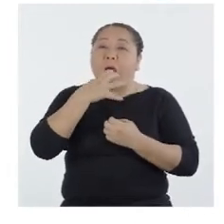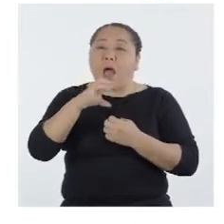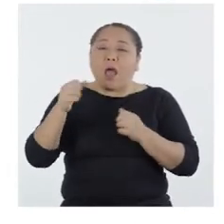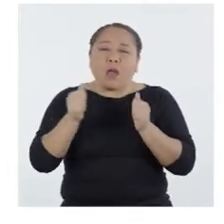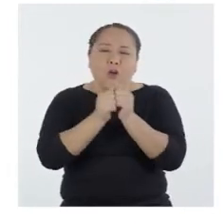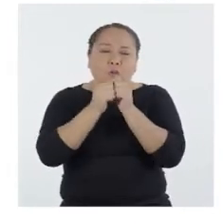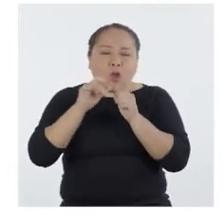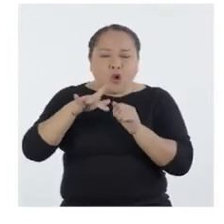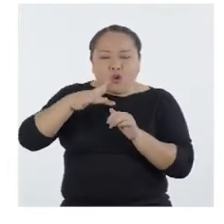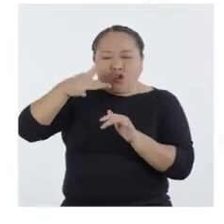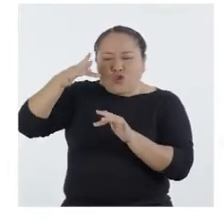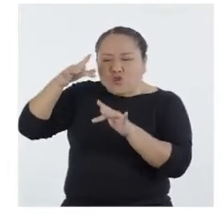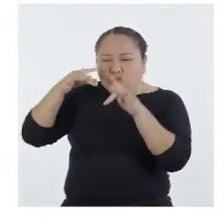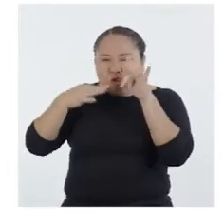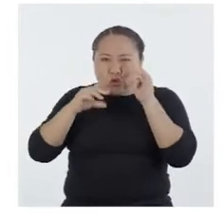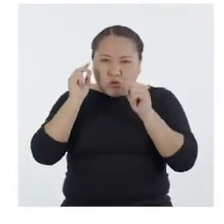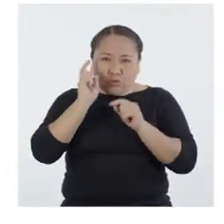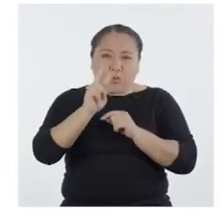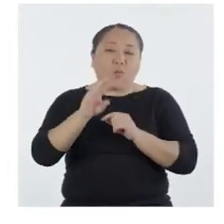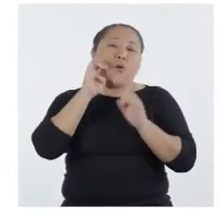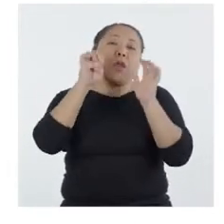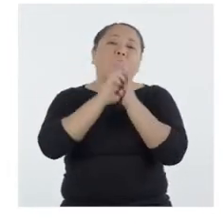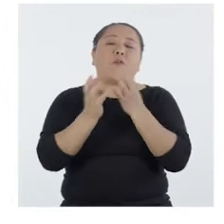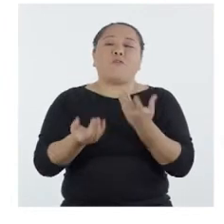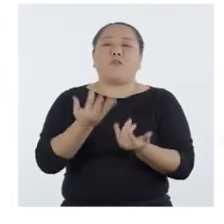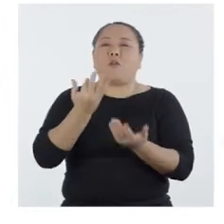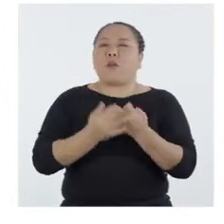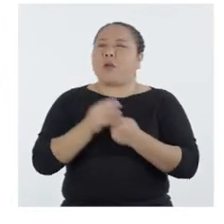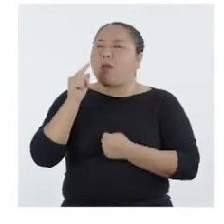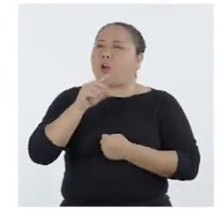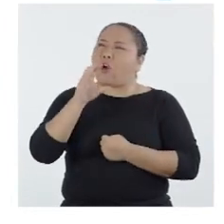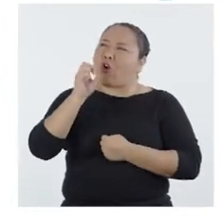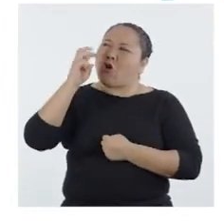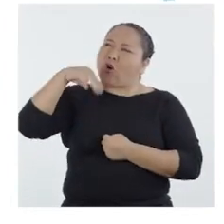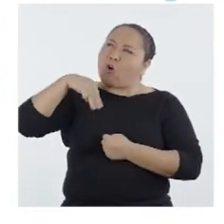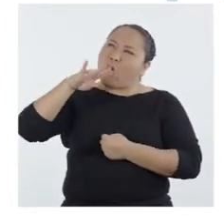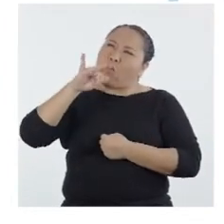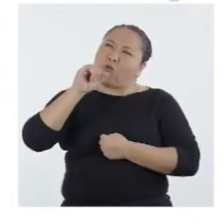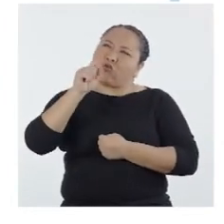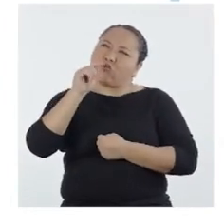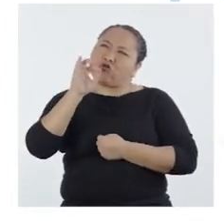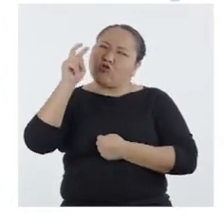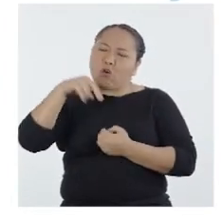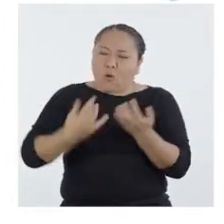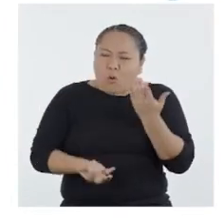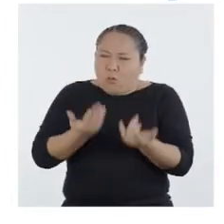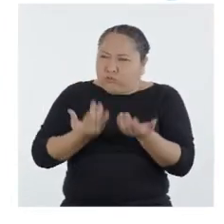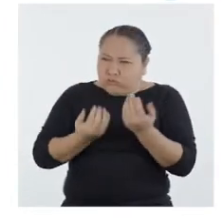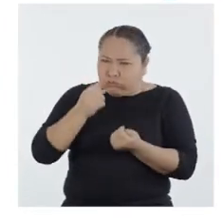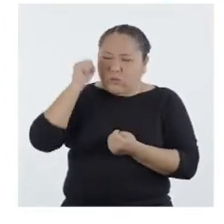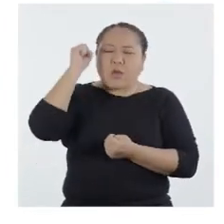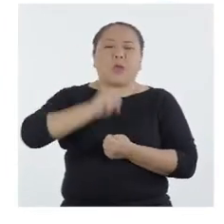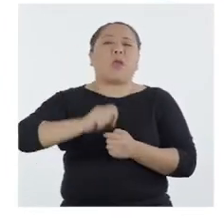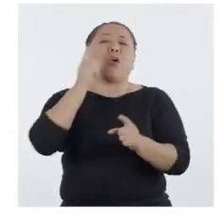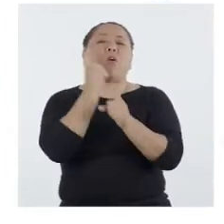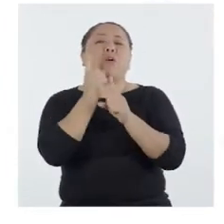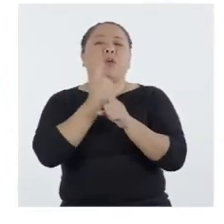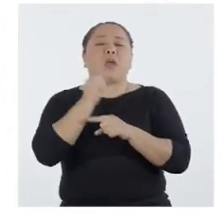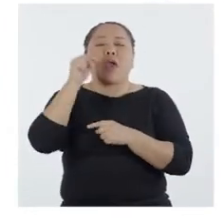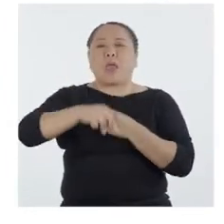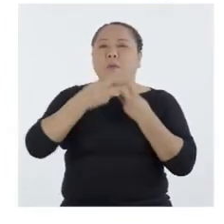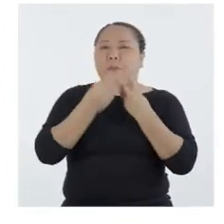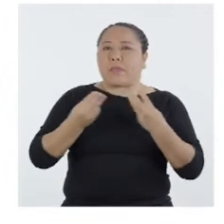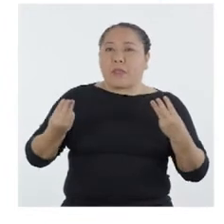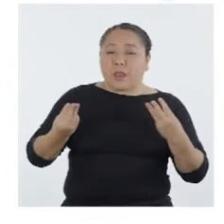acompañada de luz como ocurre con el fuego. O sea, combustión es arder. ¡Exacto! El